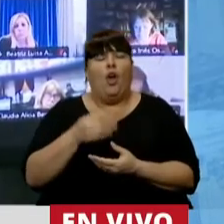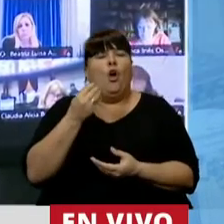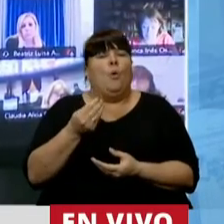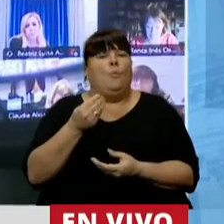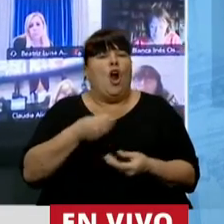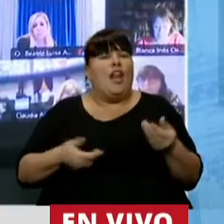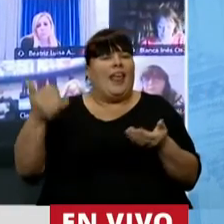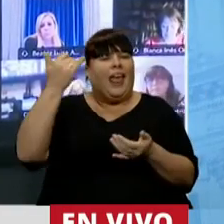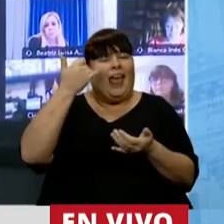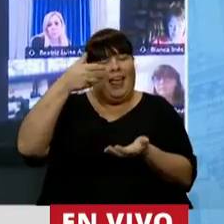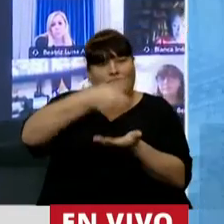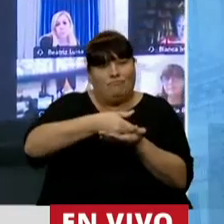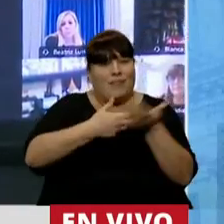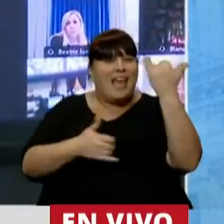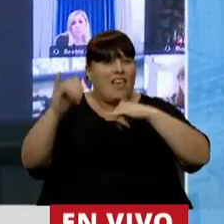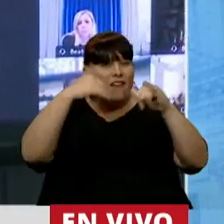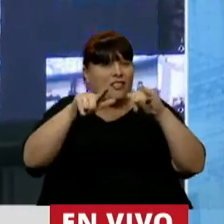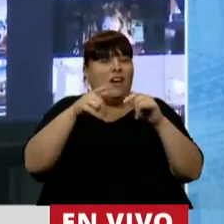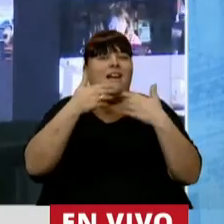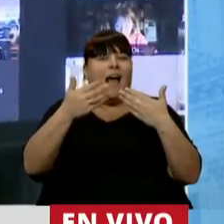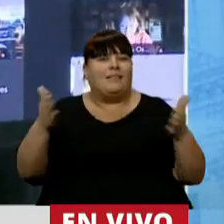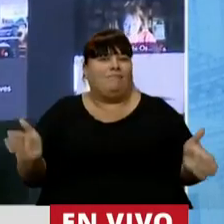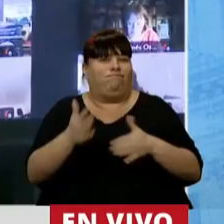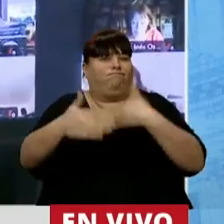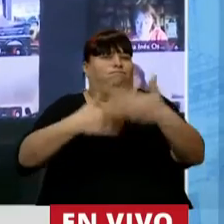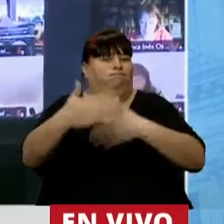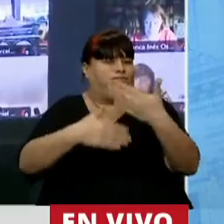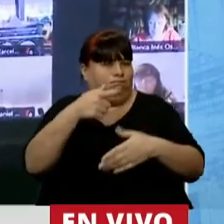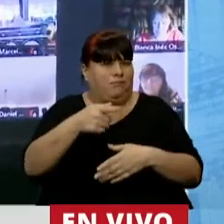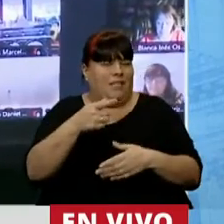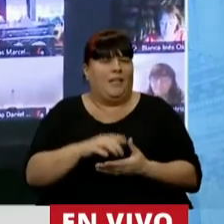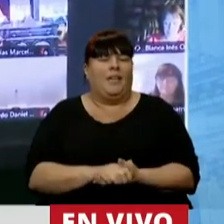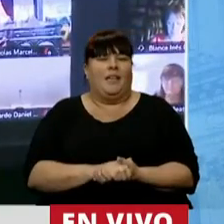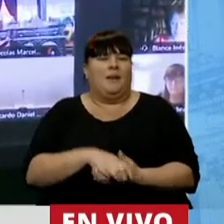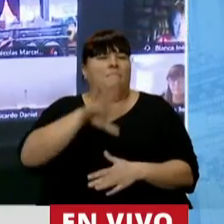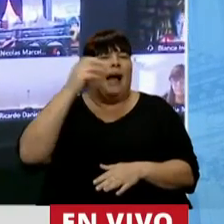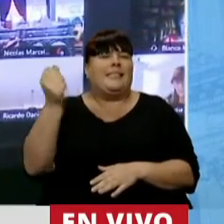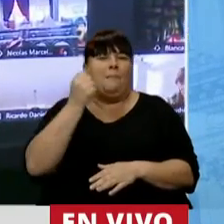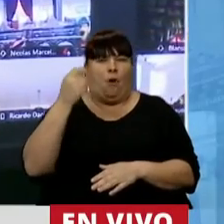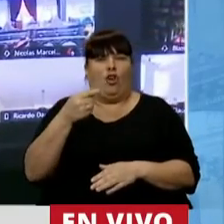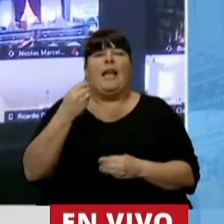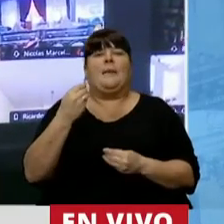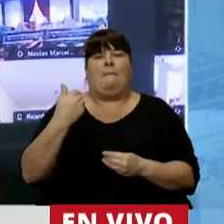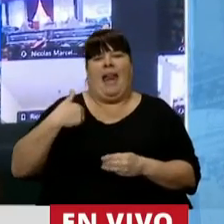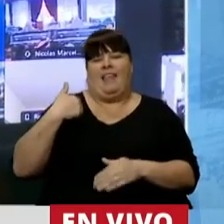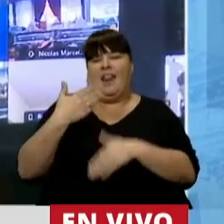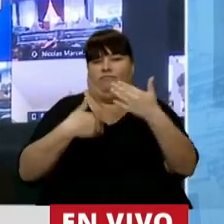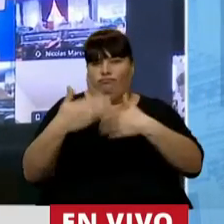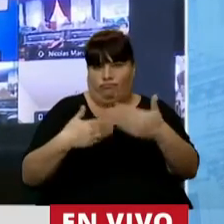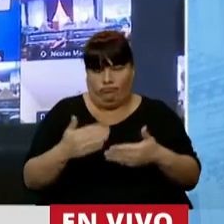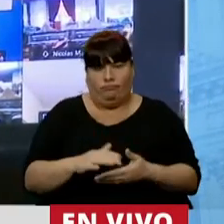las inversiones son el motor y la herramienta más importante del crecimiento.